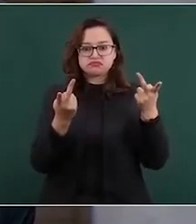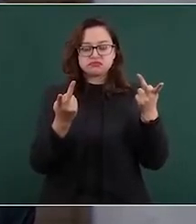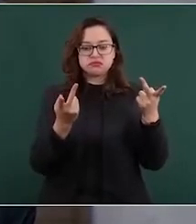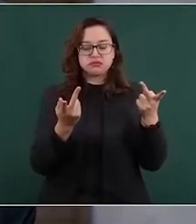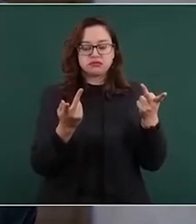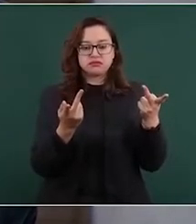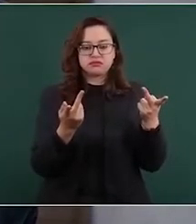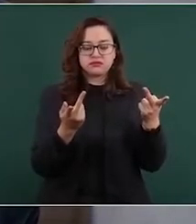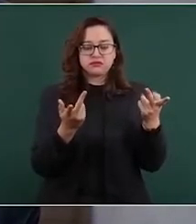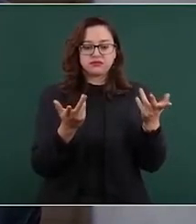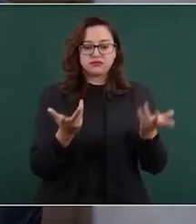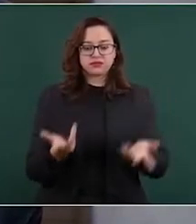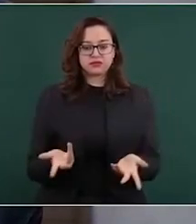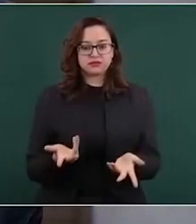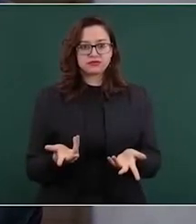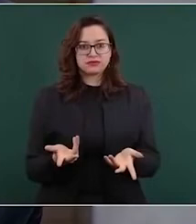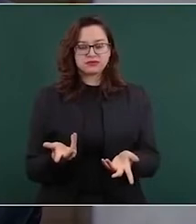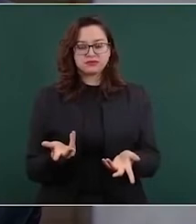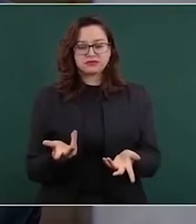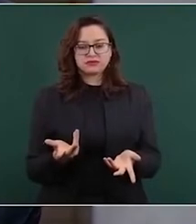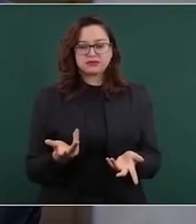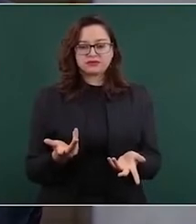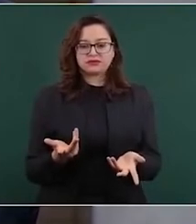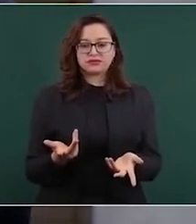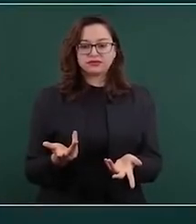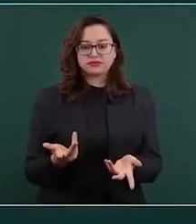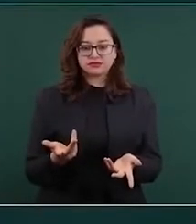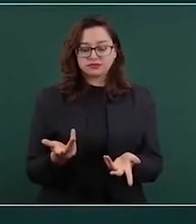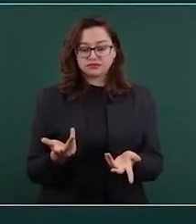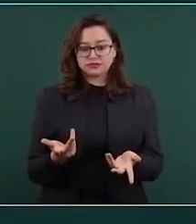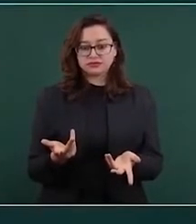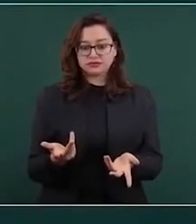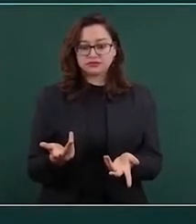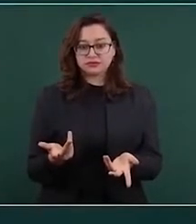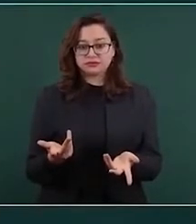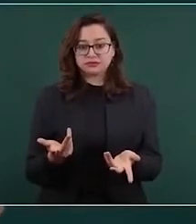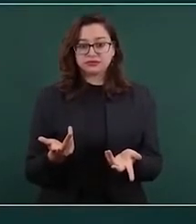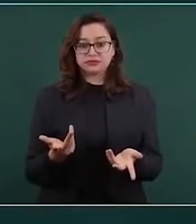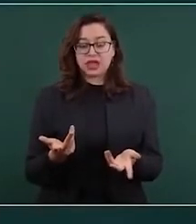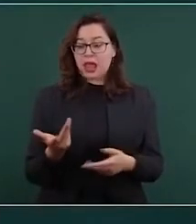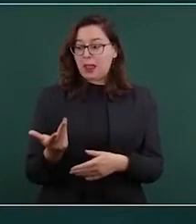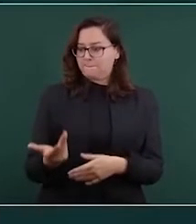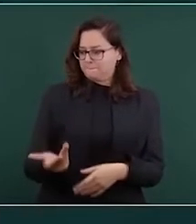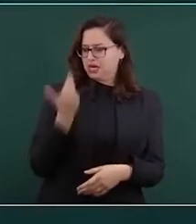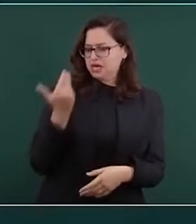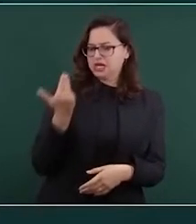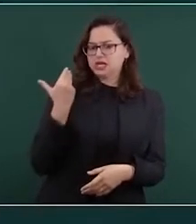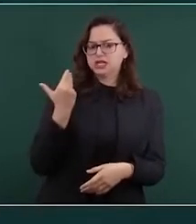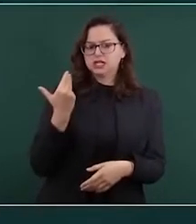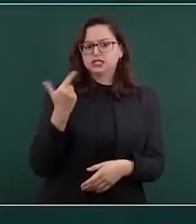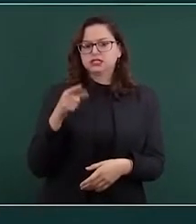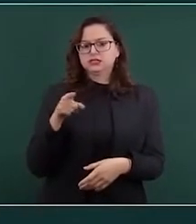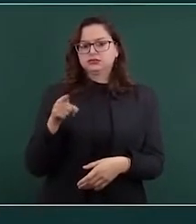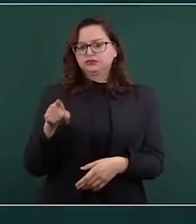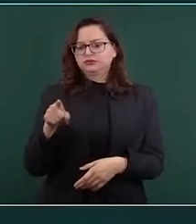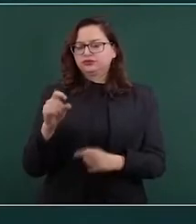Estaba yo revisando una entrevista de